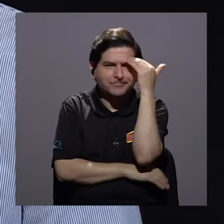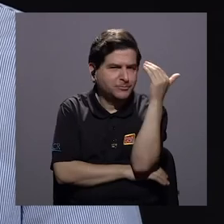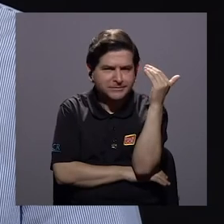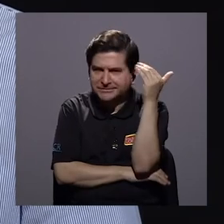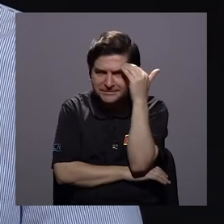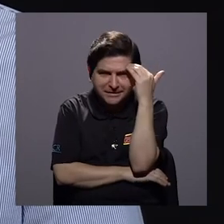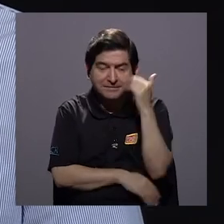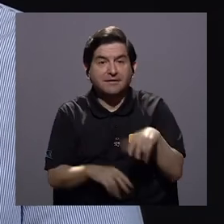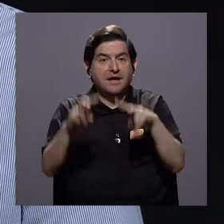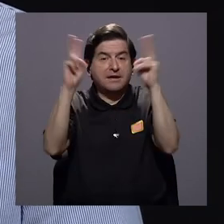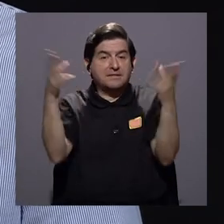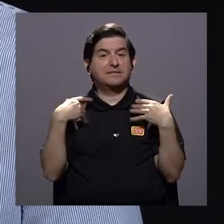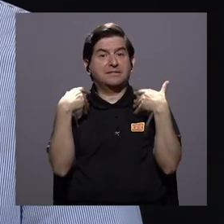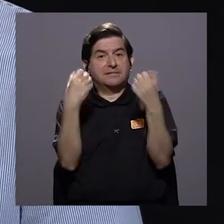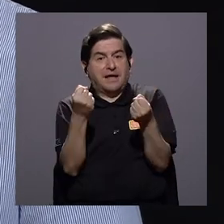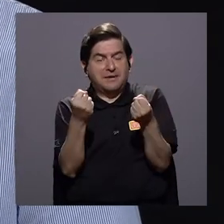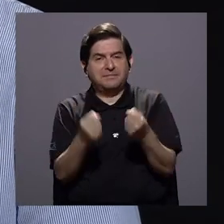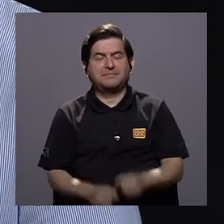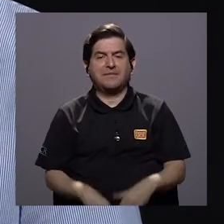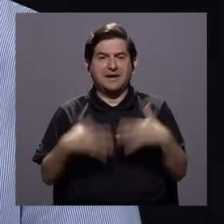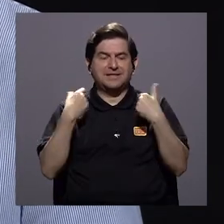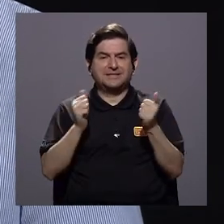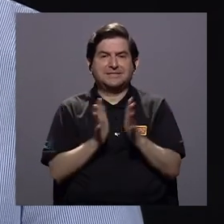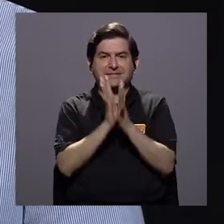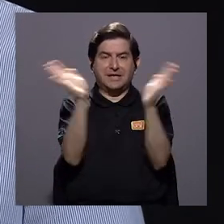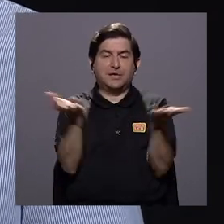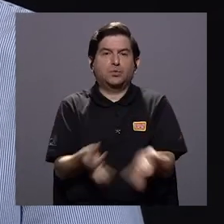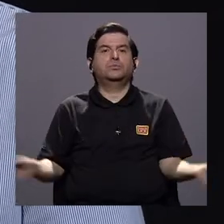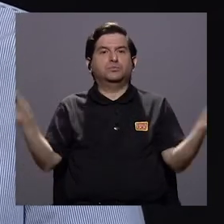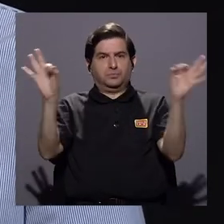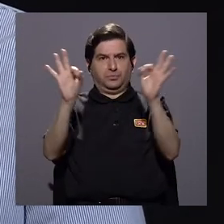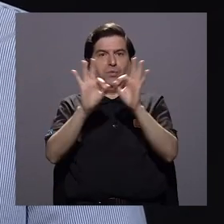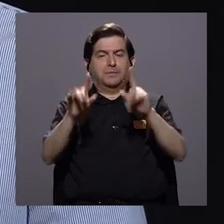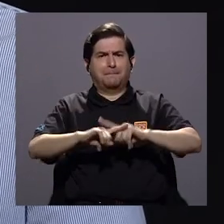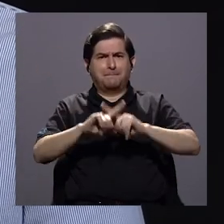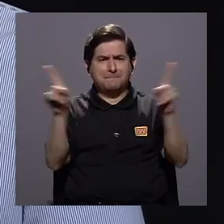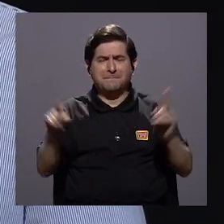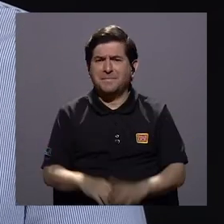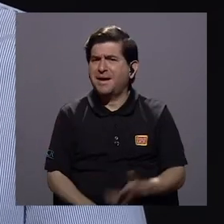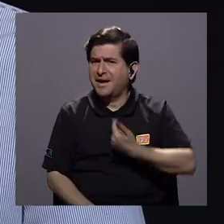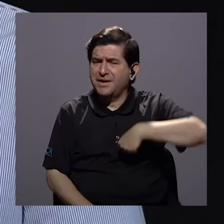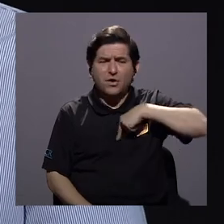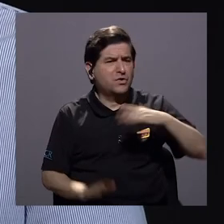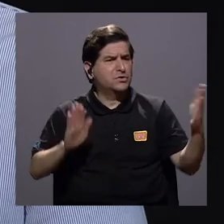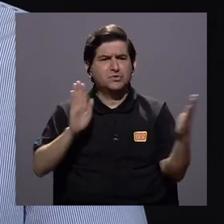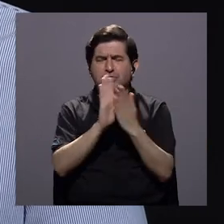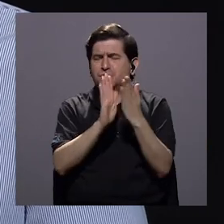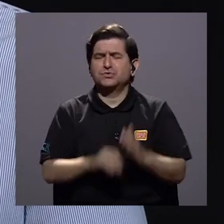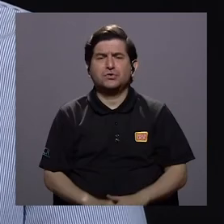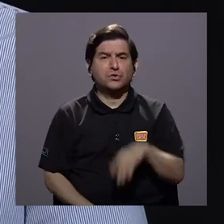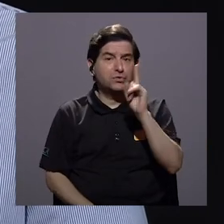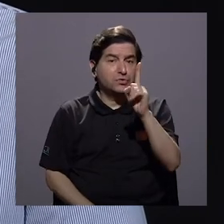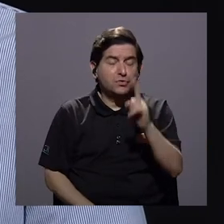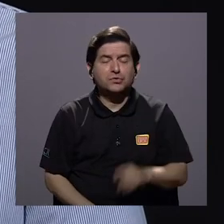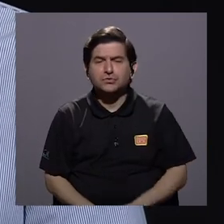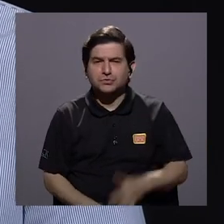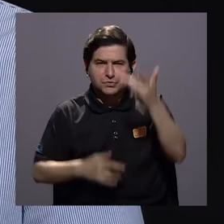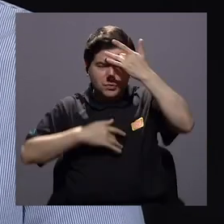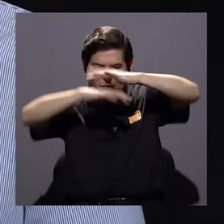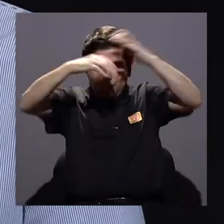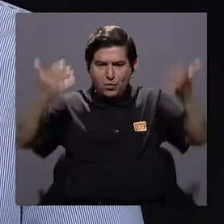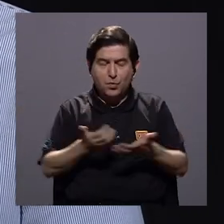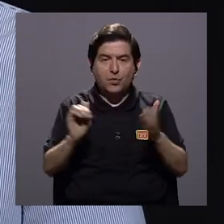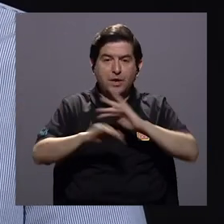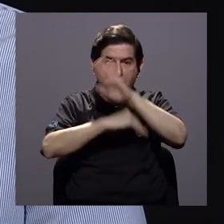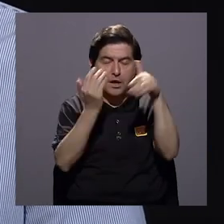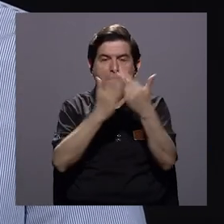conocíamos es un tema de salud aquí el tema de salud pública siempre ha sido importante pero no habíamos enfrentado una pandemia de esta magnitud con